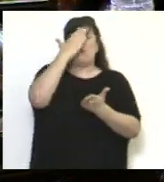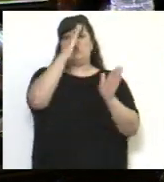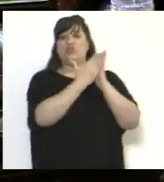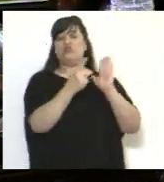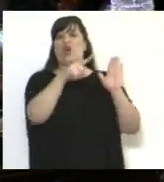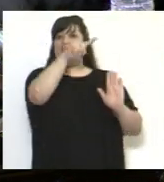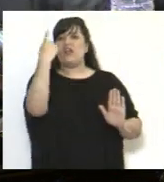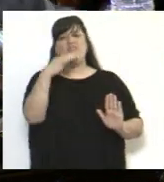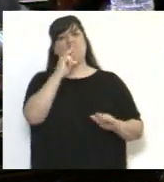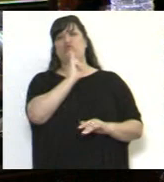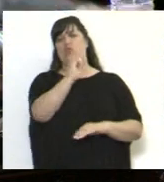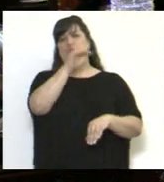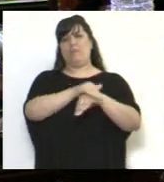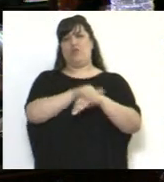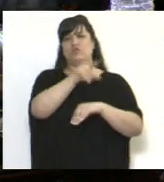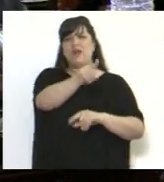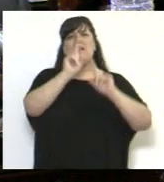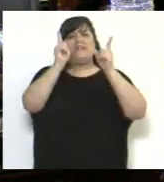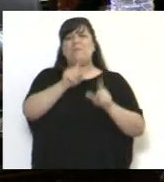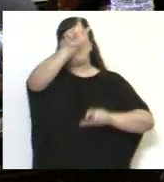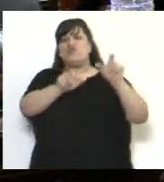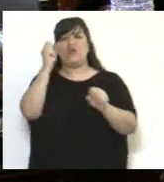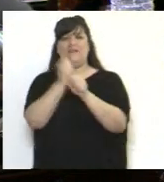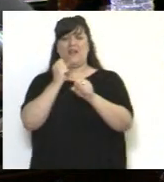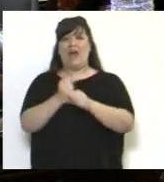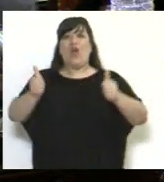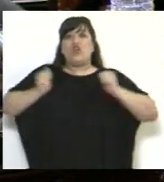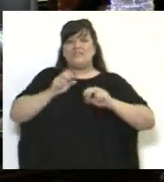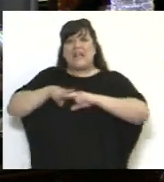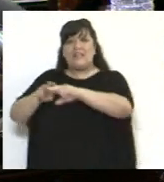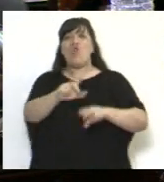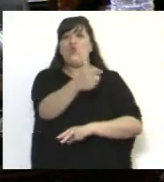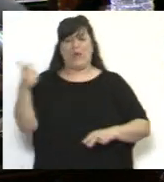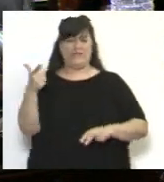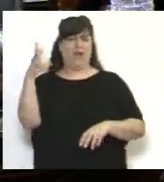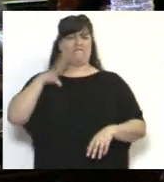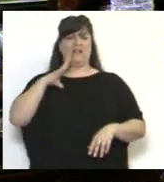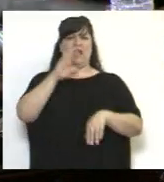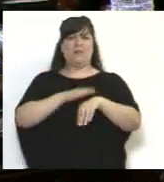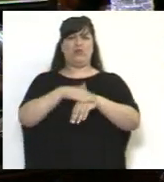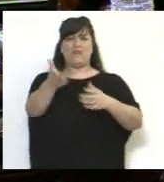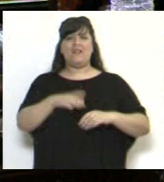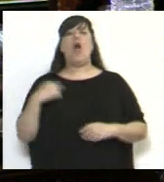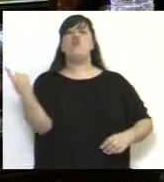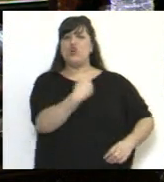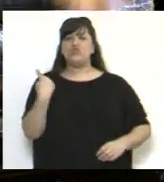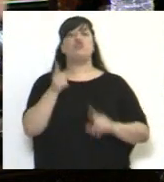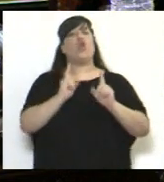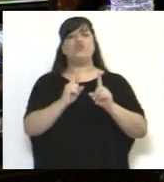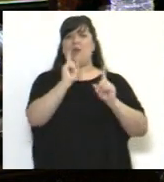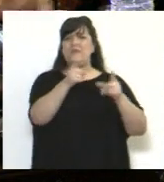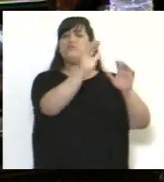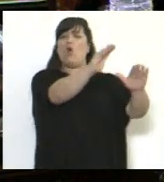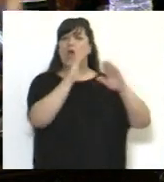los valores sociales y a los trabajadores, no estar sentados donde tienen que estar sentados. Nosotros vamos a ir, como dijo la